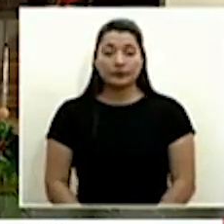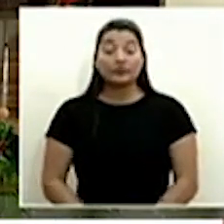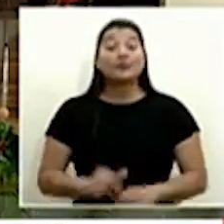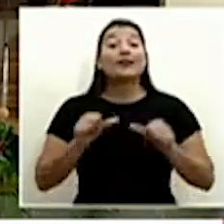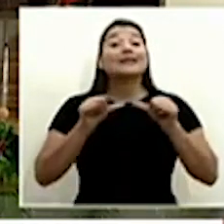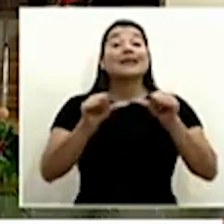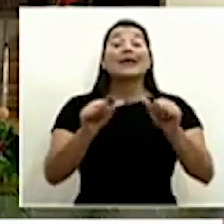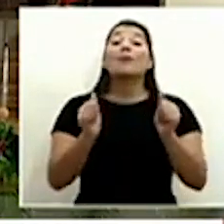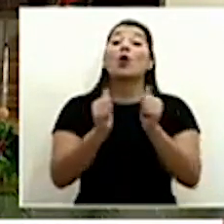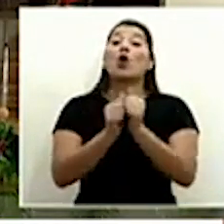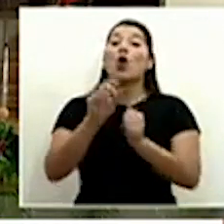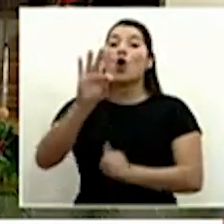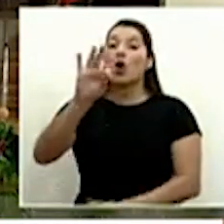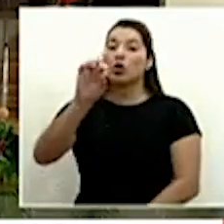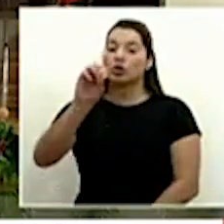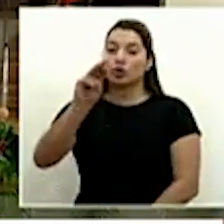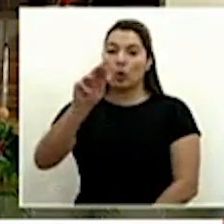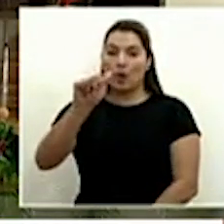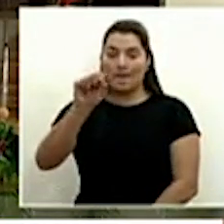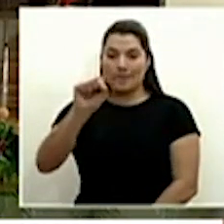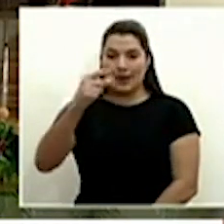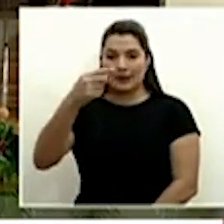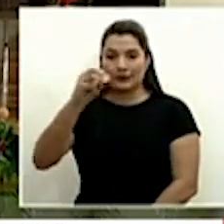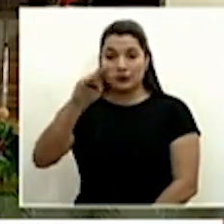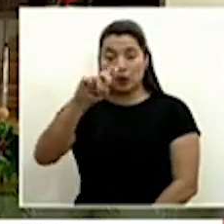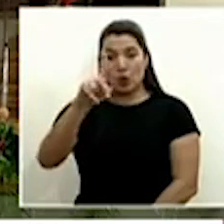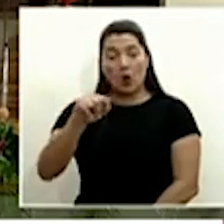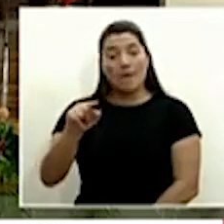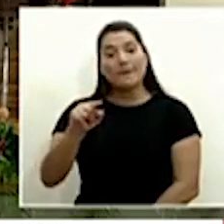continuamos con Tomás Gómez del medio El Observador